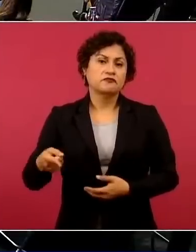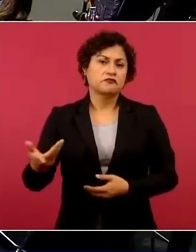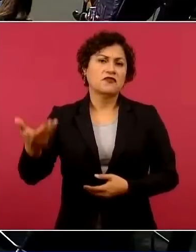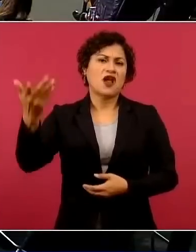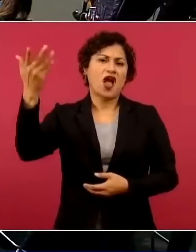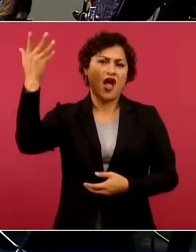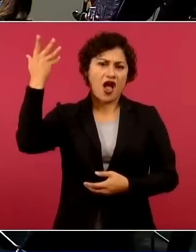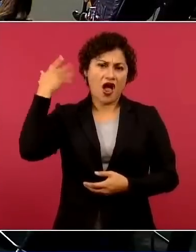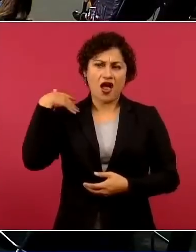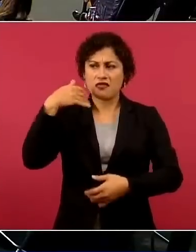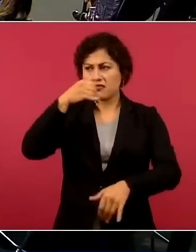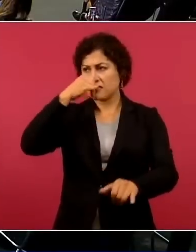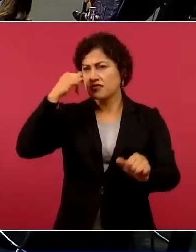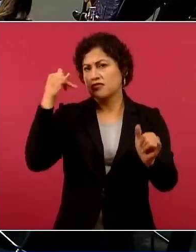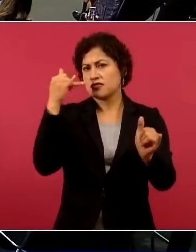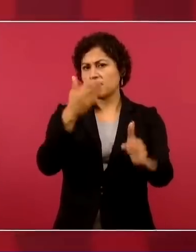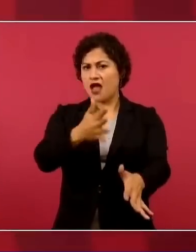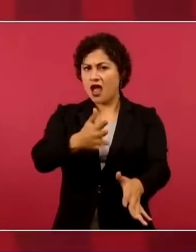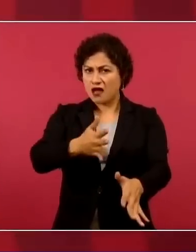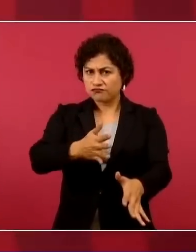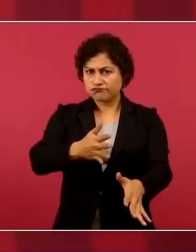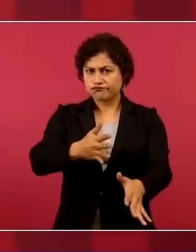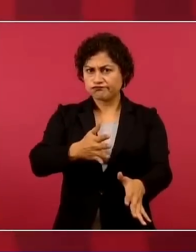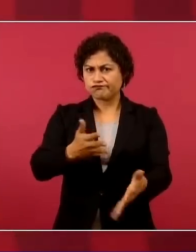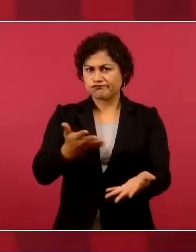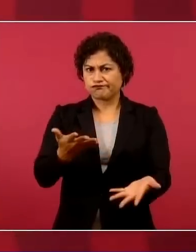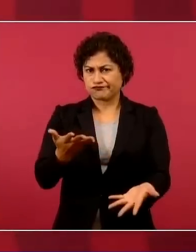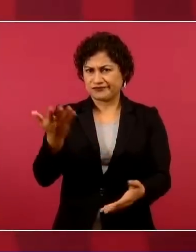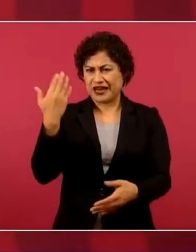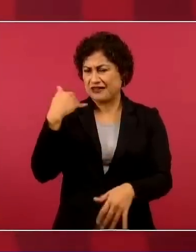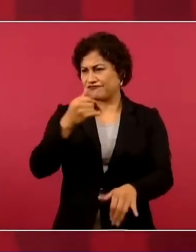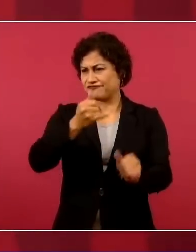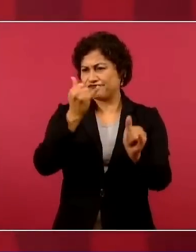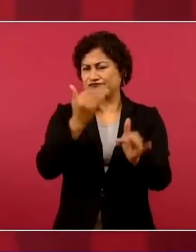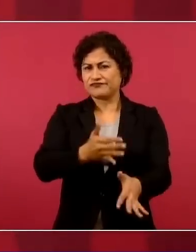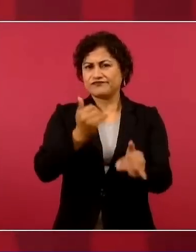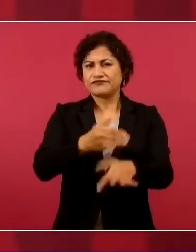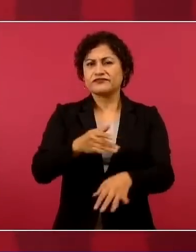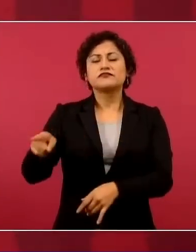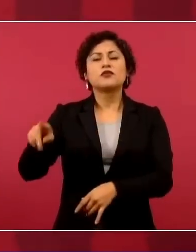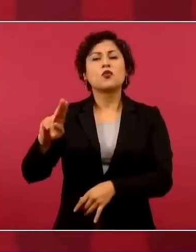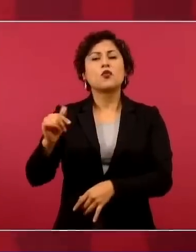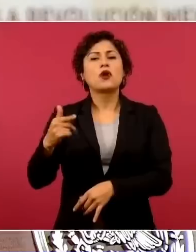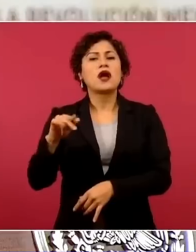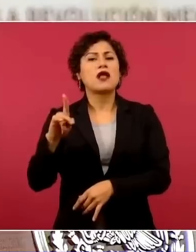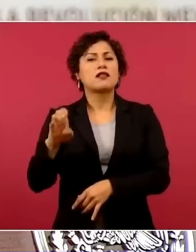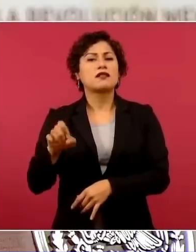fraudes electorales. Ugalde fue el que,